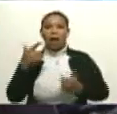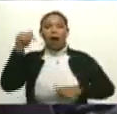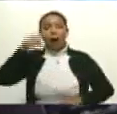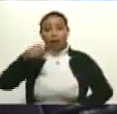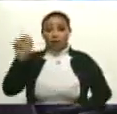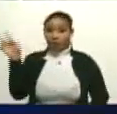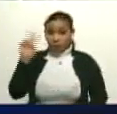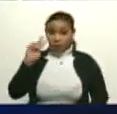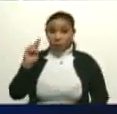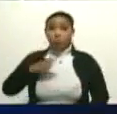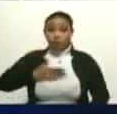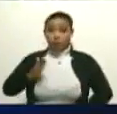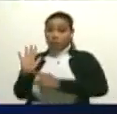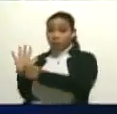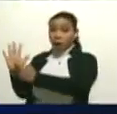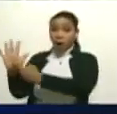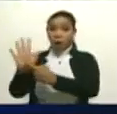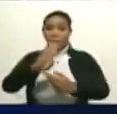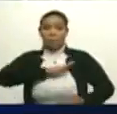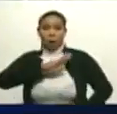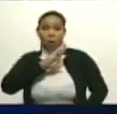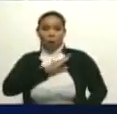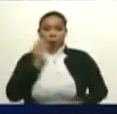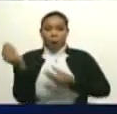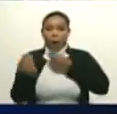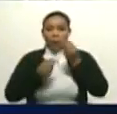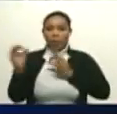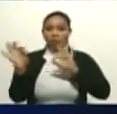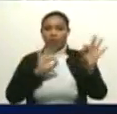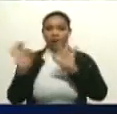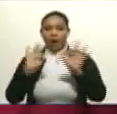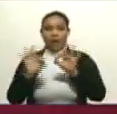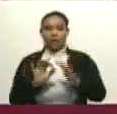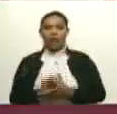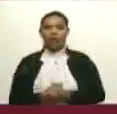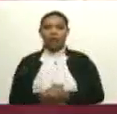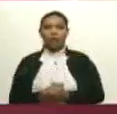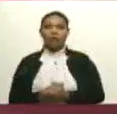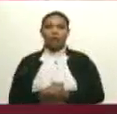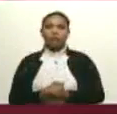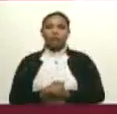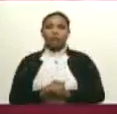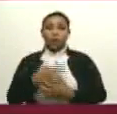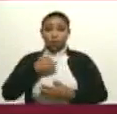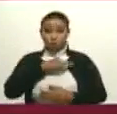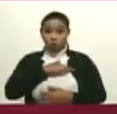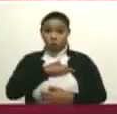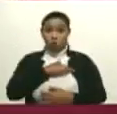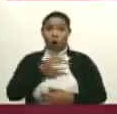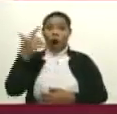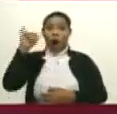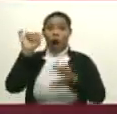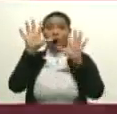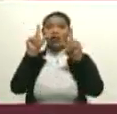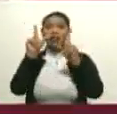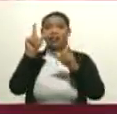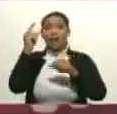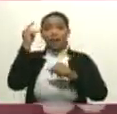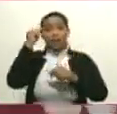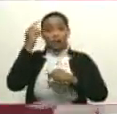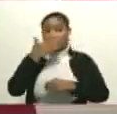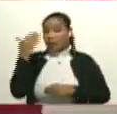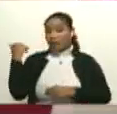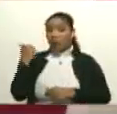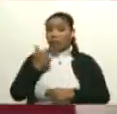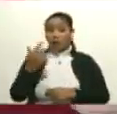en Venezuela exhibiera su propio músculo en las artes escénicas. Nosotros hemos tenido en los últimos 11 días, se dice